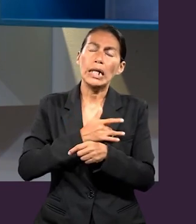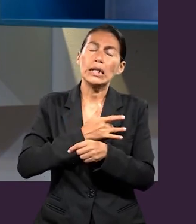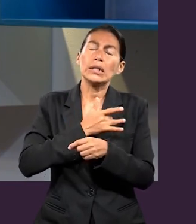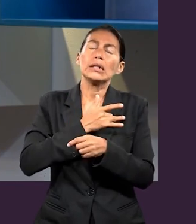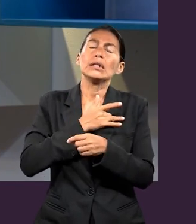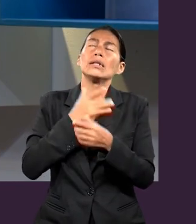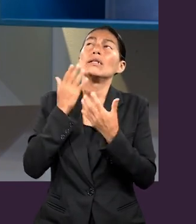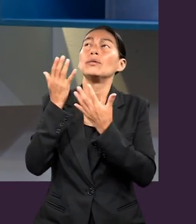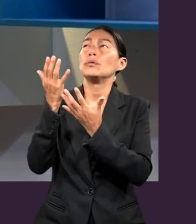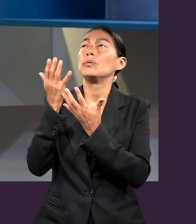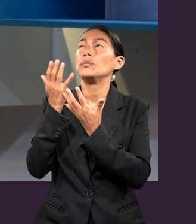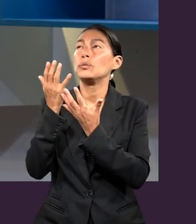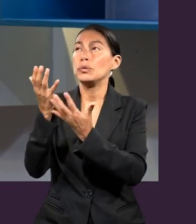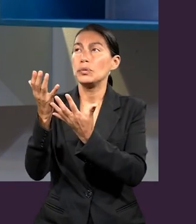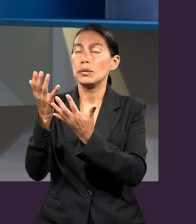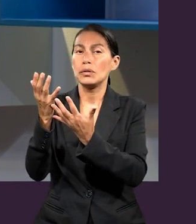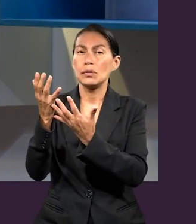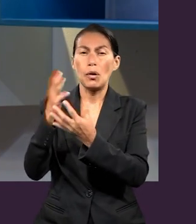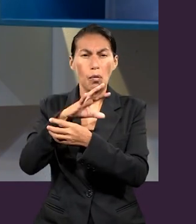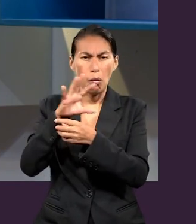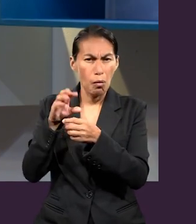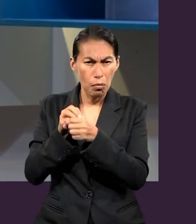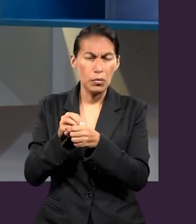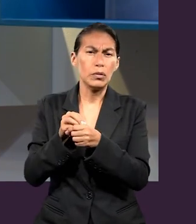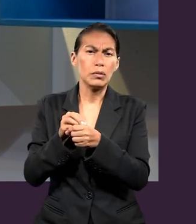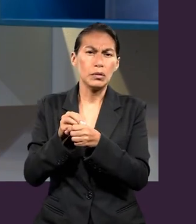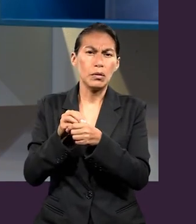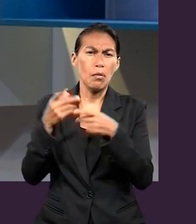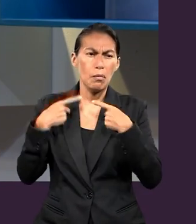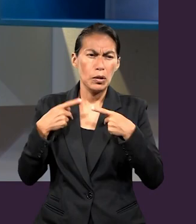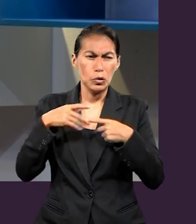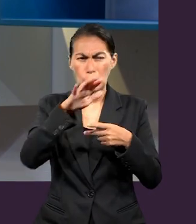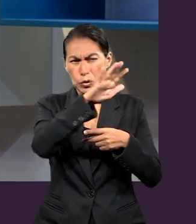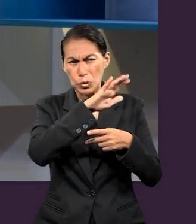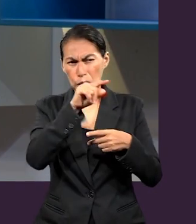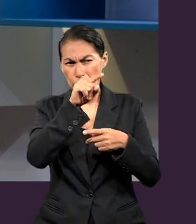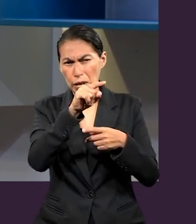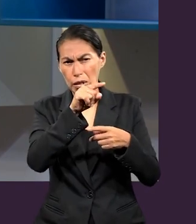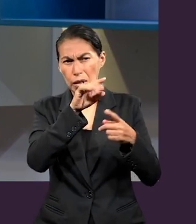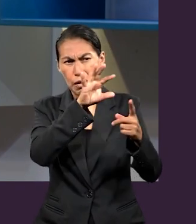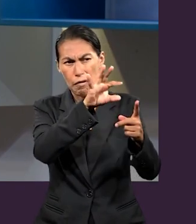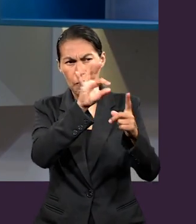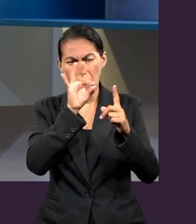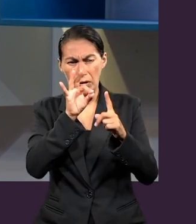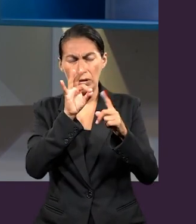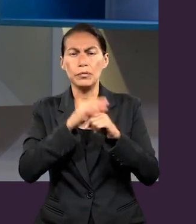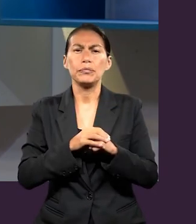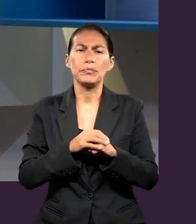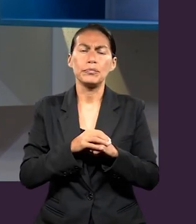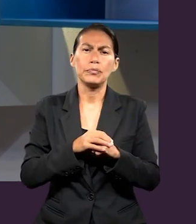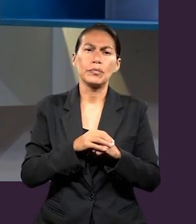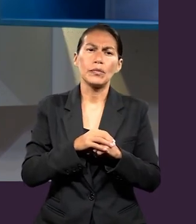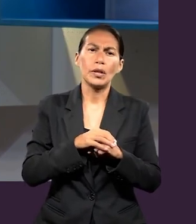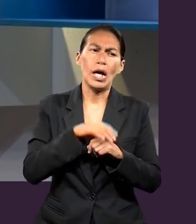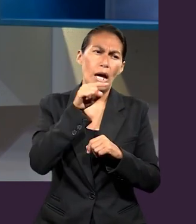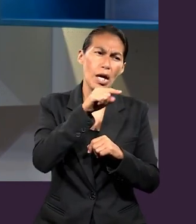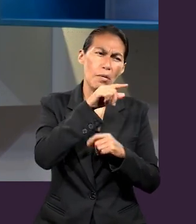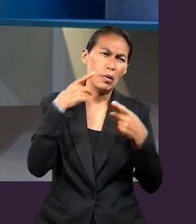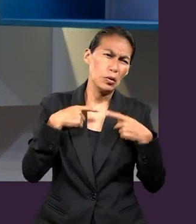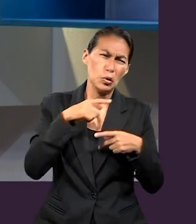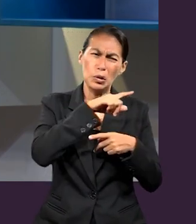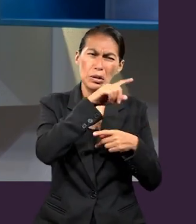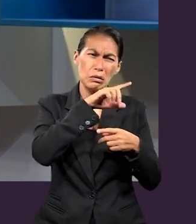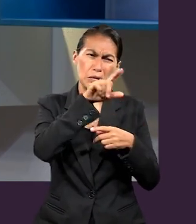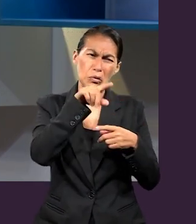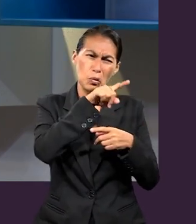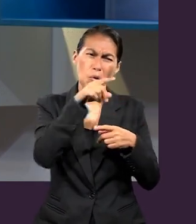su deseo, su anhelo, se lleve a cabo en plenitud a toda la iglesia de Éfeso, que está compuesta por judíos y